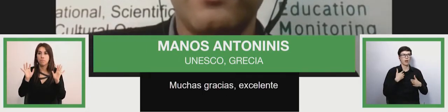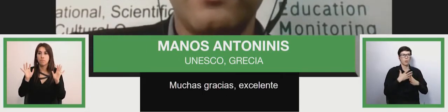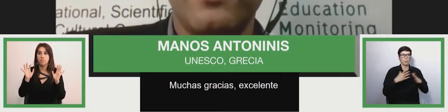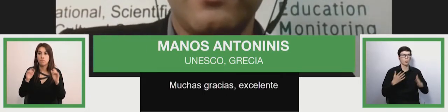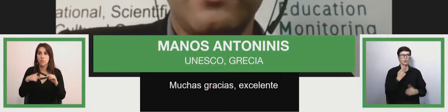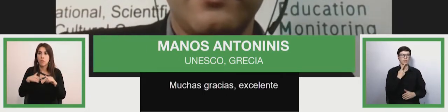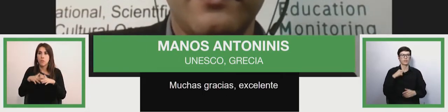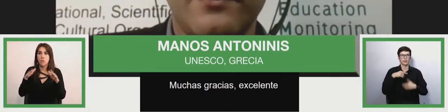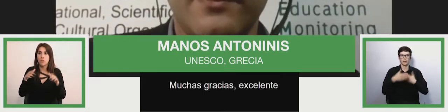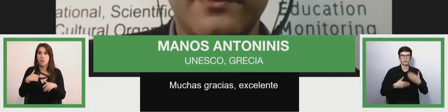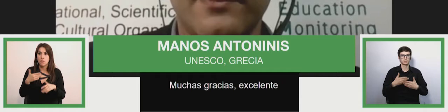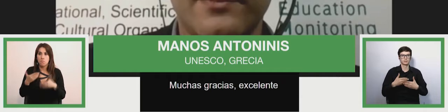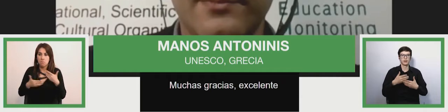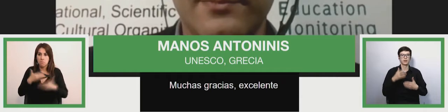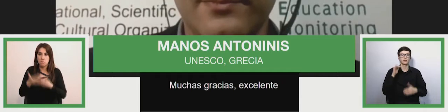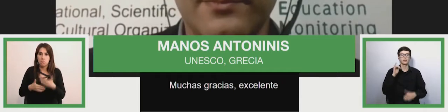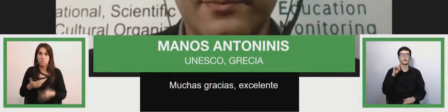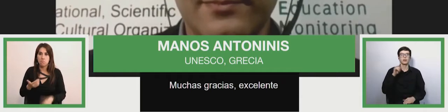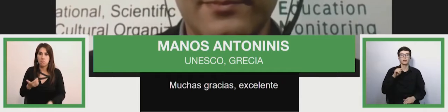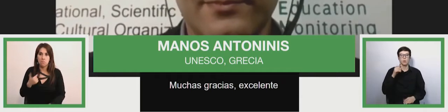y abordando varios temas